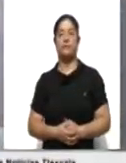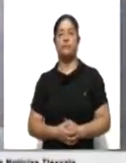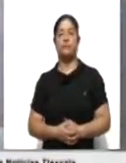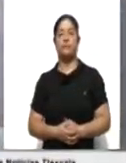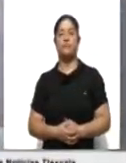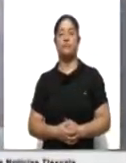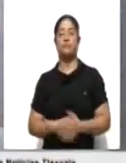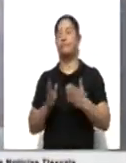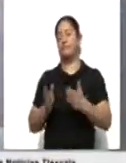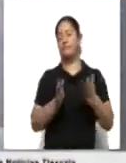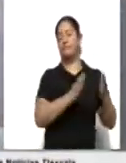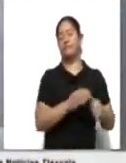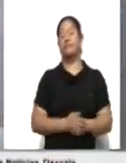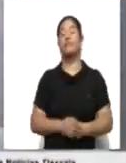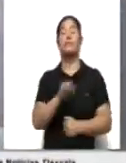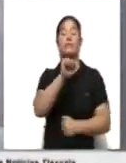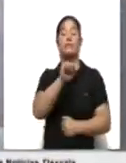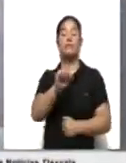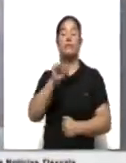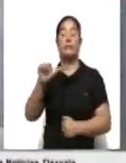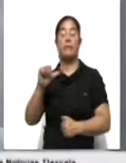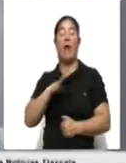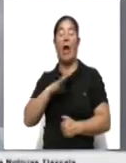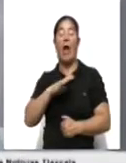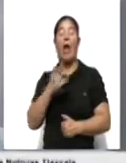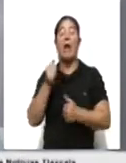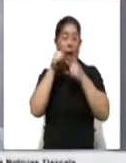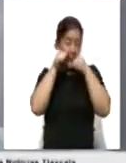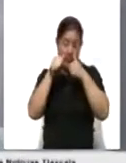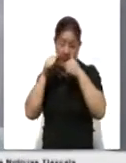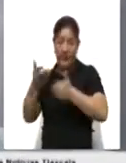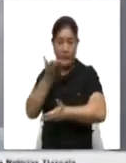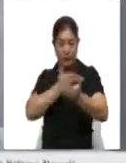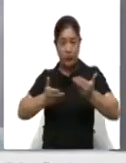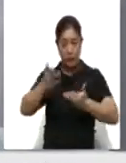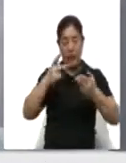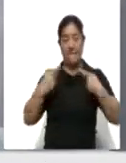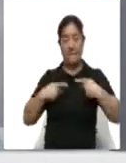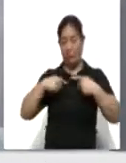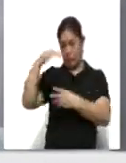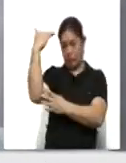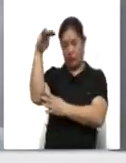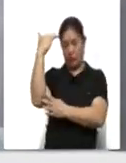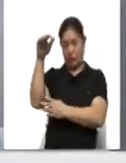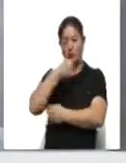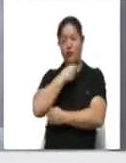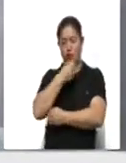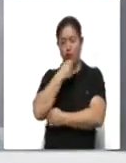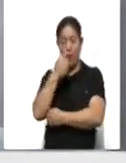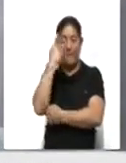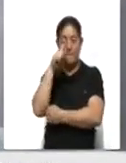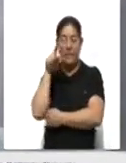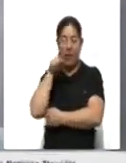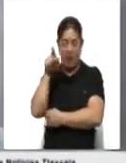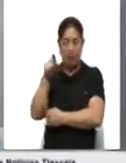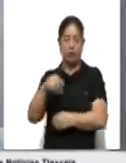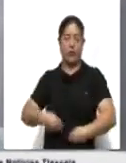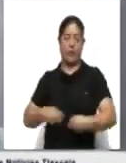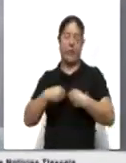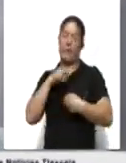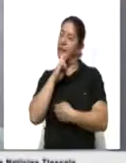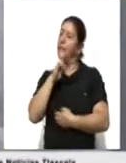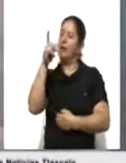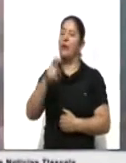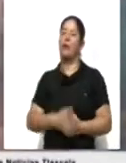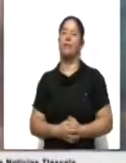Por otro lado, la CESA ofrece atención multidisciplinaria a adultos mayores, esto con el propósito de mejorar su calidad de vida.